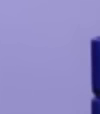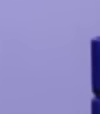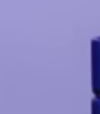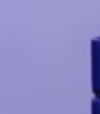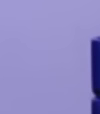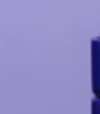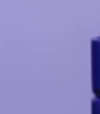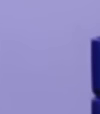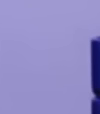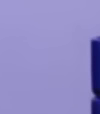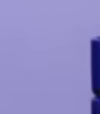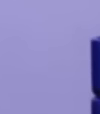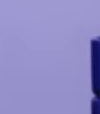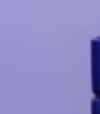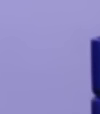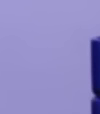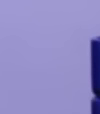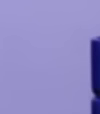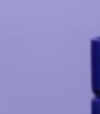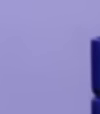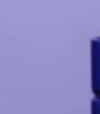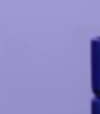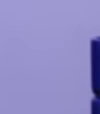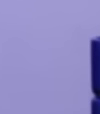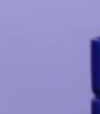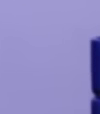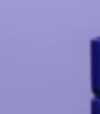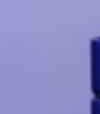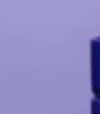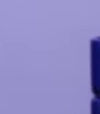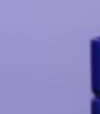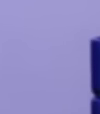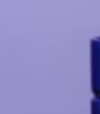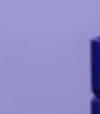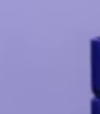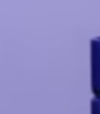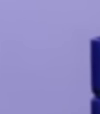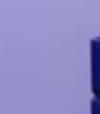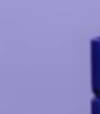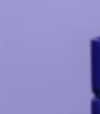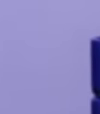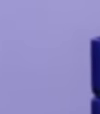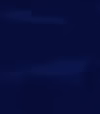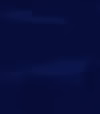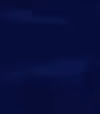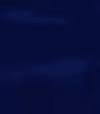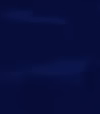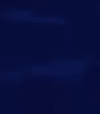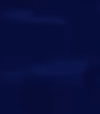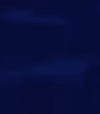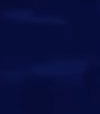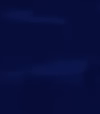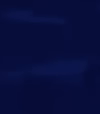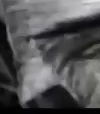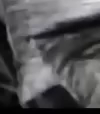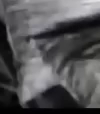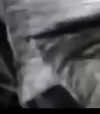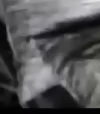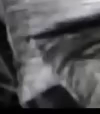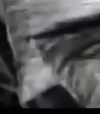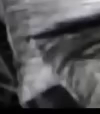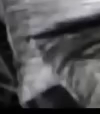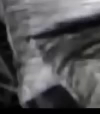Bueno, comienza la venta de carbón por la libreta en Santiago de Cuba ante continuos apagones.